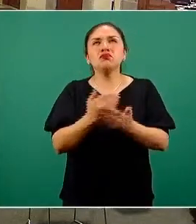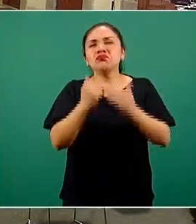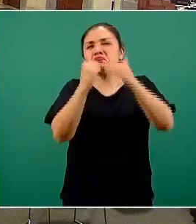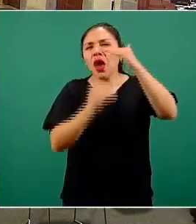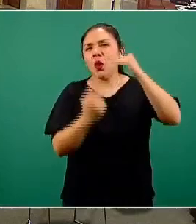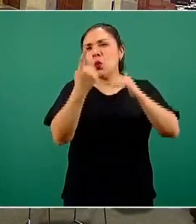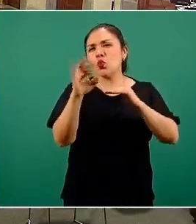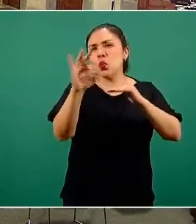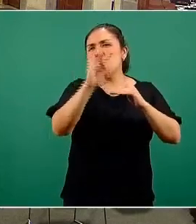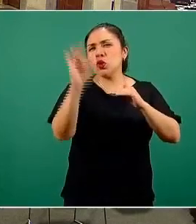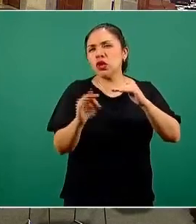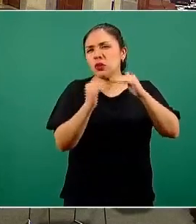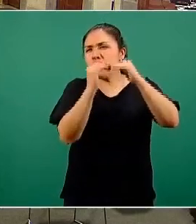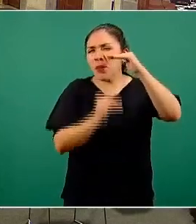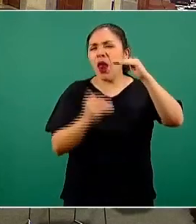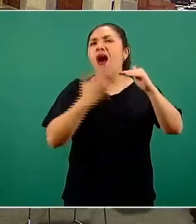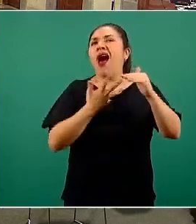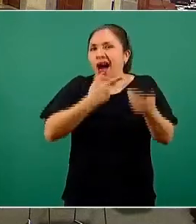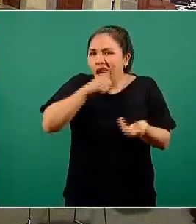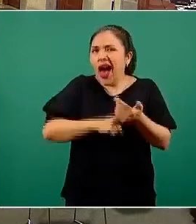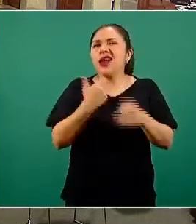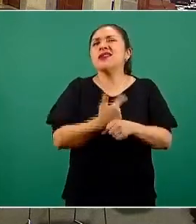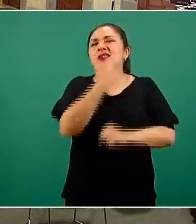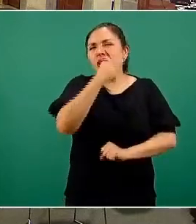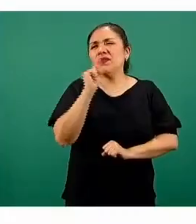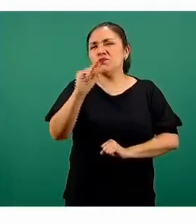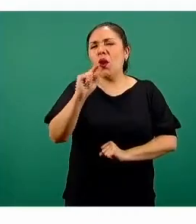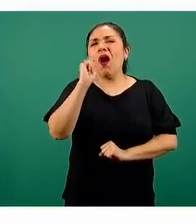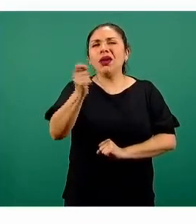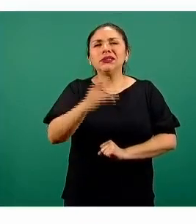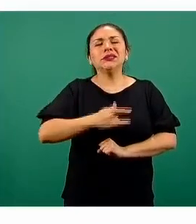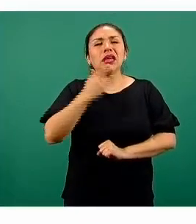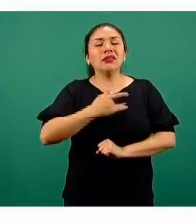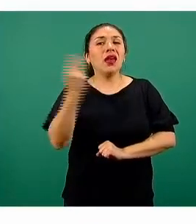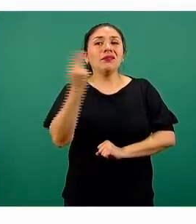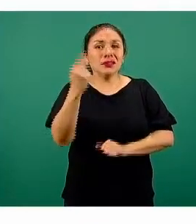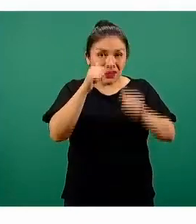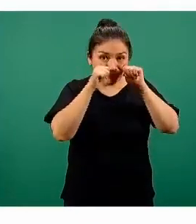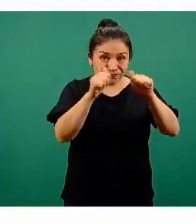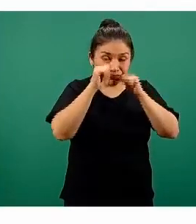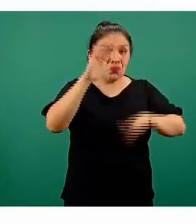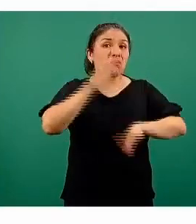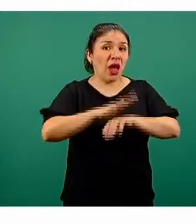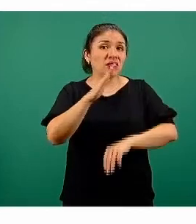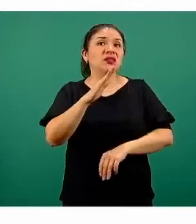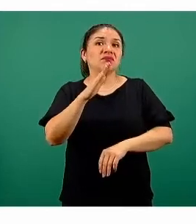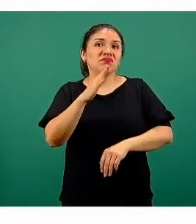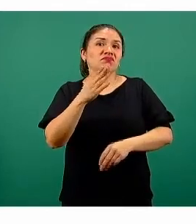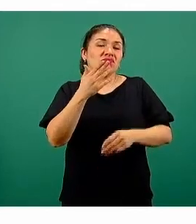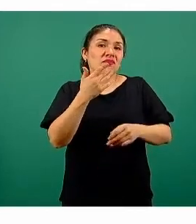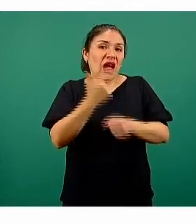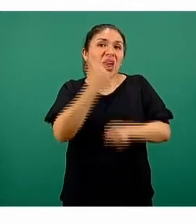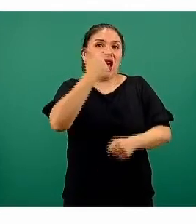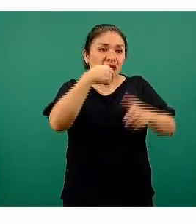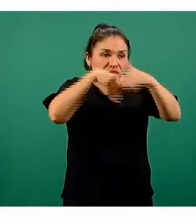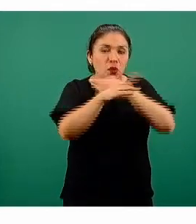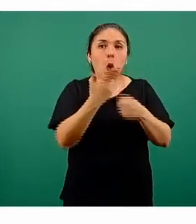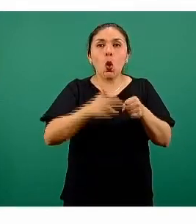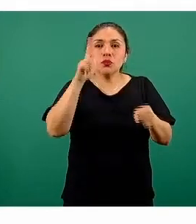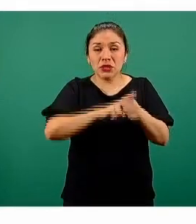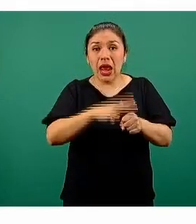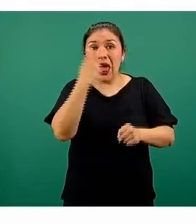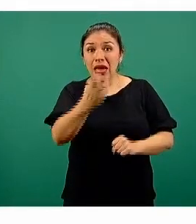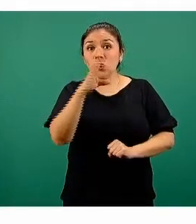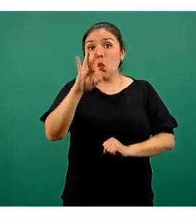1% han tenido una connotación grave que han requerido alguna atención adicional, por ejemplo hospitalización y de estos